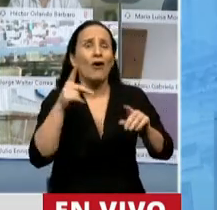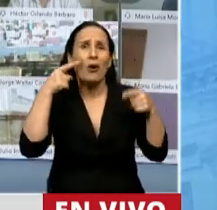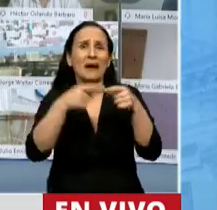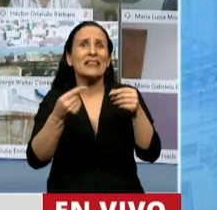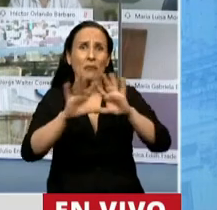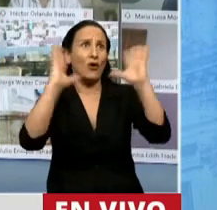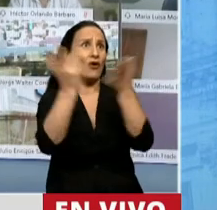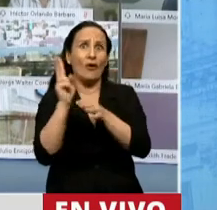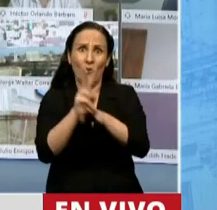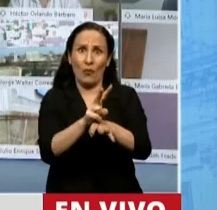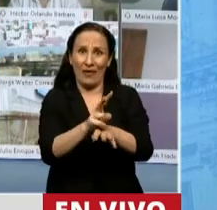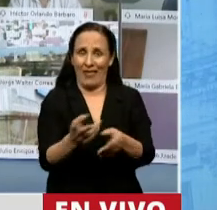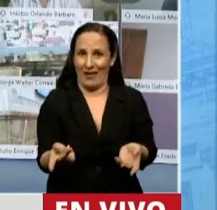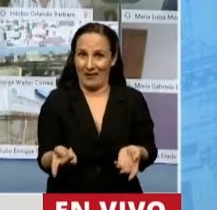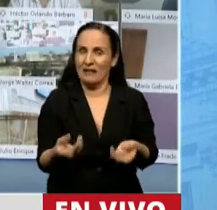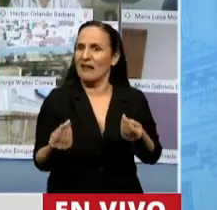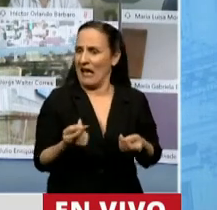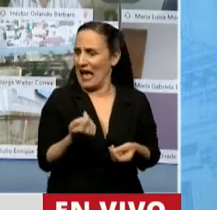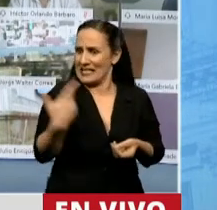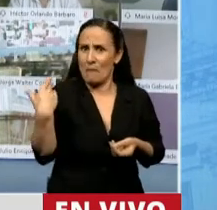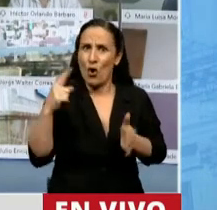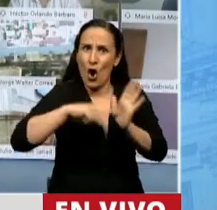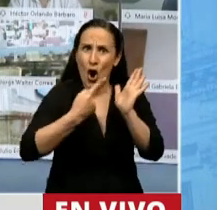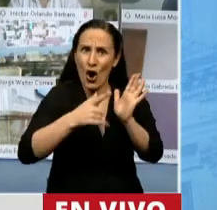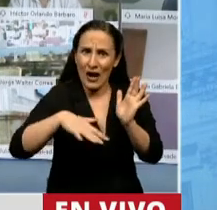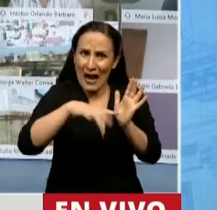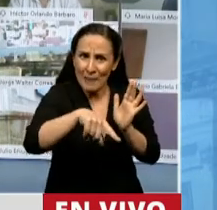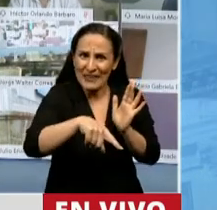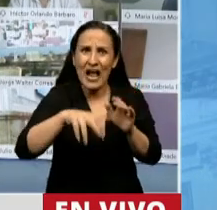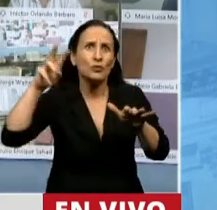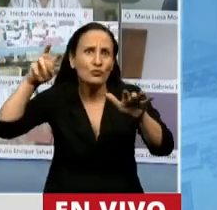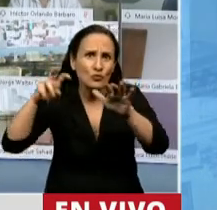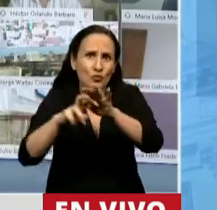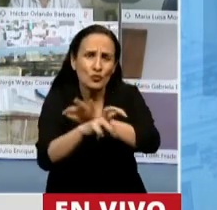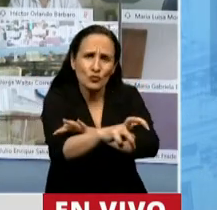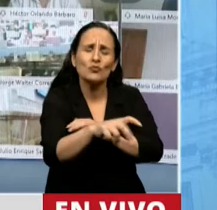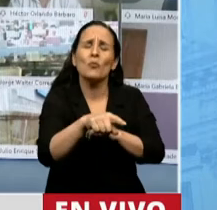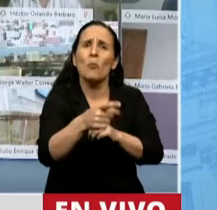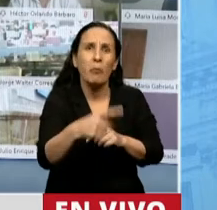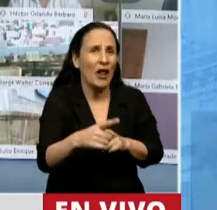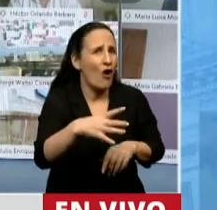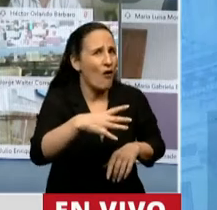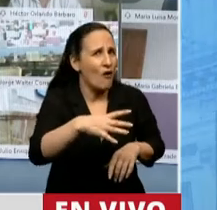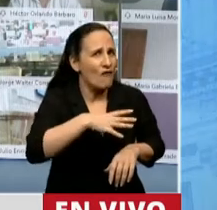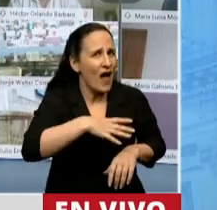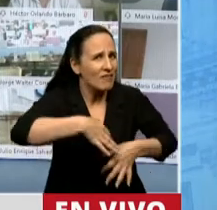capital federal, hace muy poco estaban instalando una línea de subterráneo en donde no habían cumplido con los